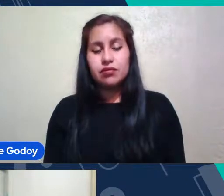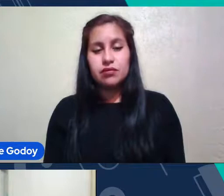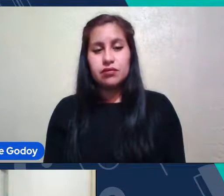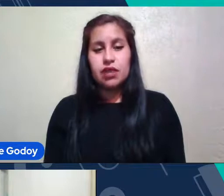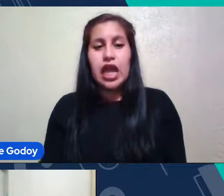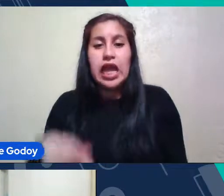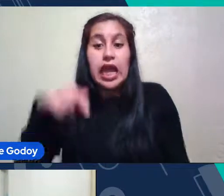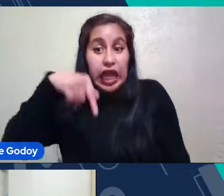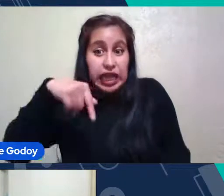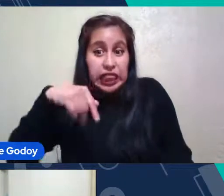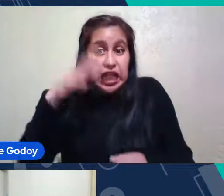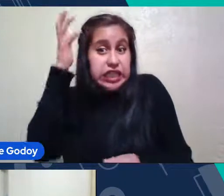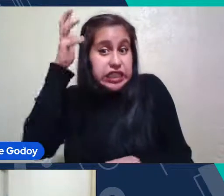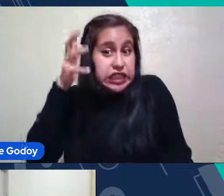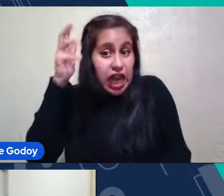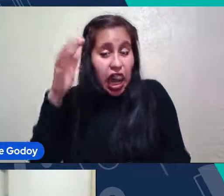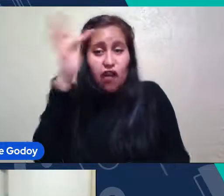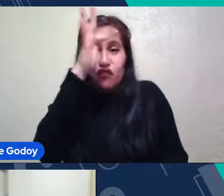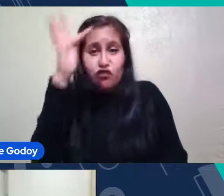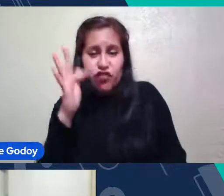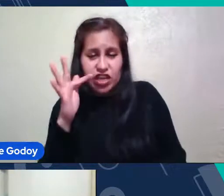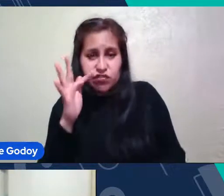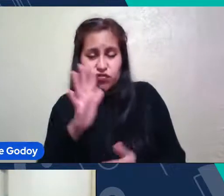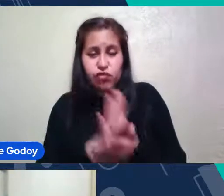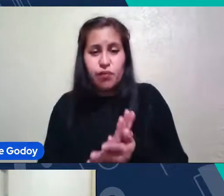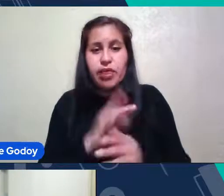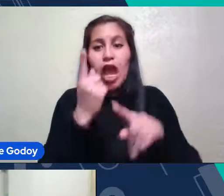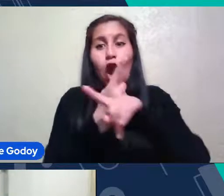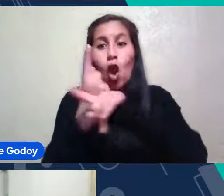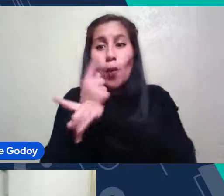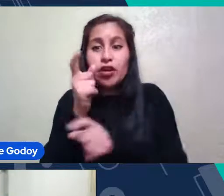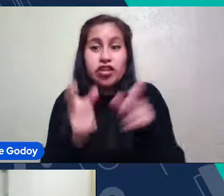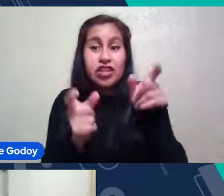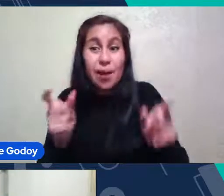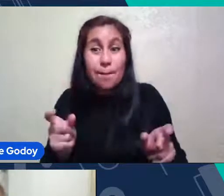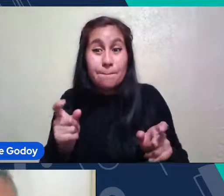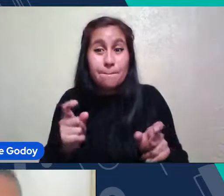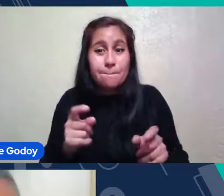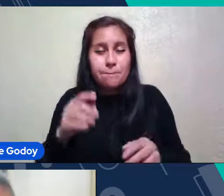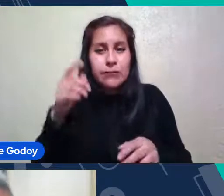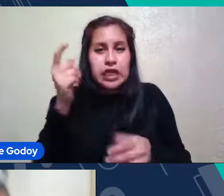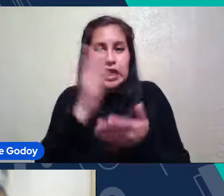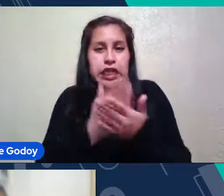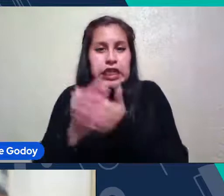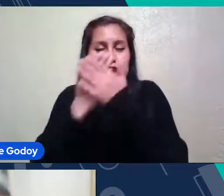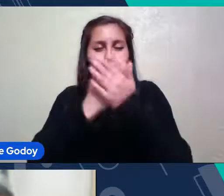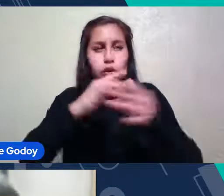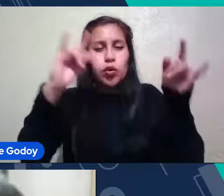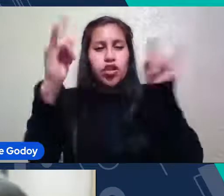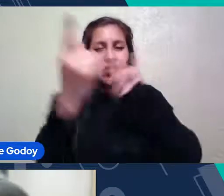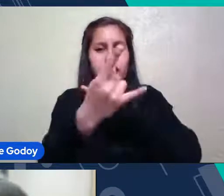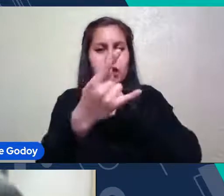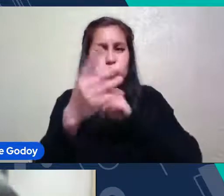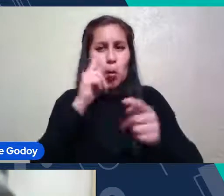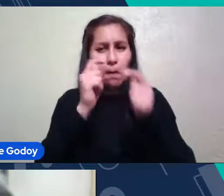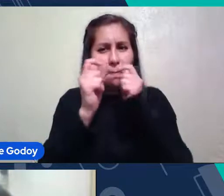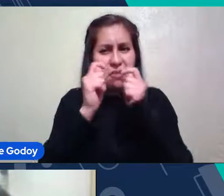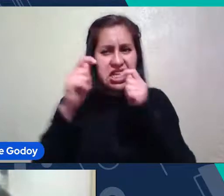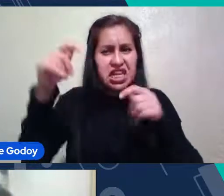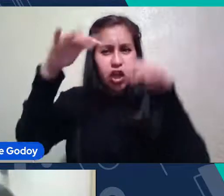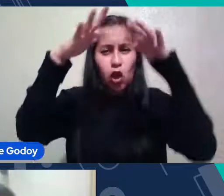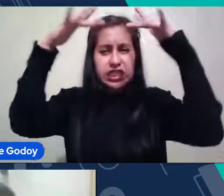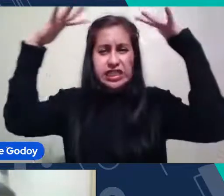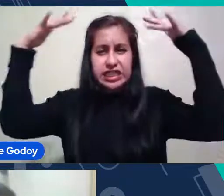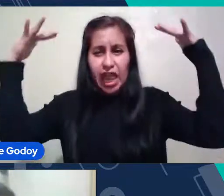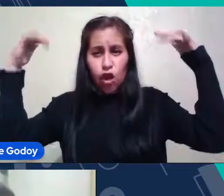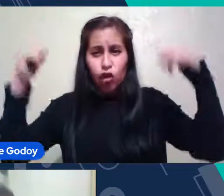Hemos conversado Con otro Astrónomo Sobre El peligro Que tiene Nuestro cielo Y también Ha tenido Como